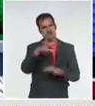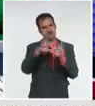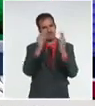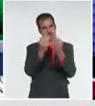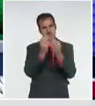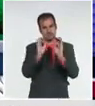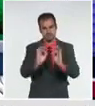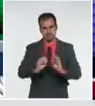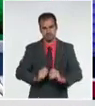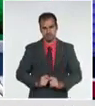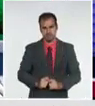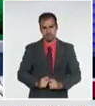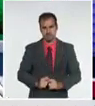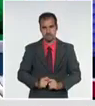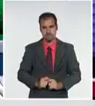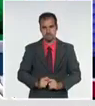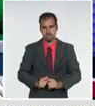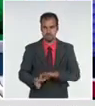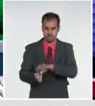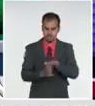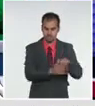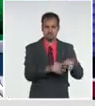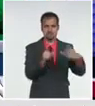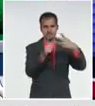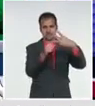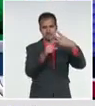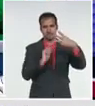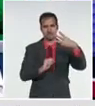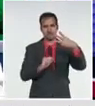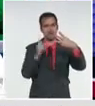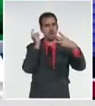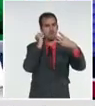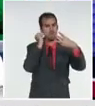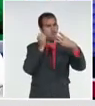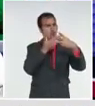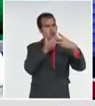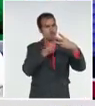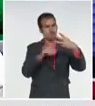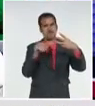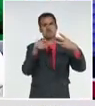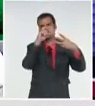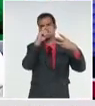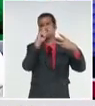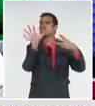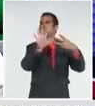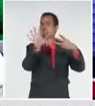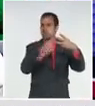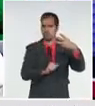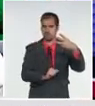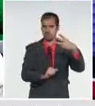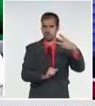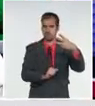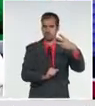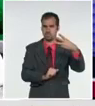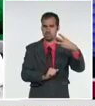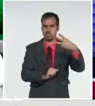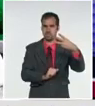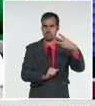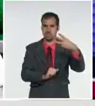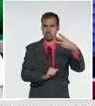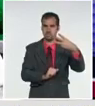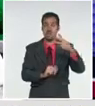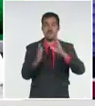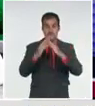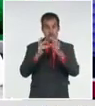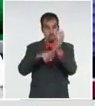Fallece una paciente joven, 55 años de edad, de aquí del municipio de Bolleros, en la provincia de